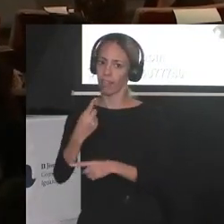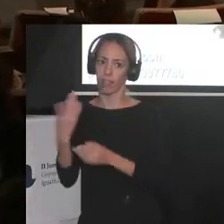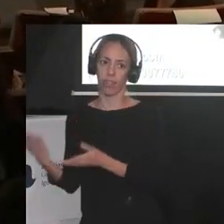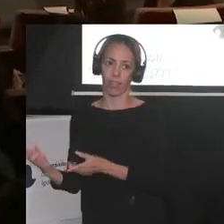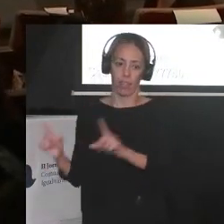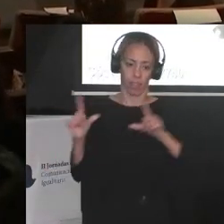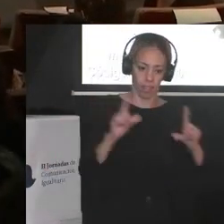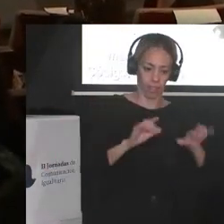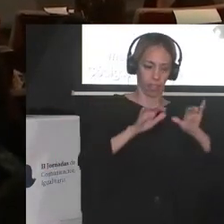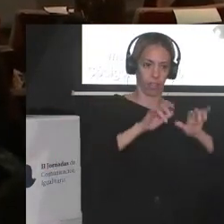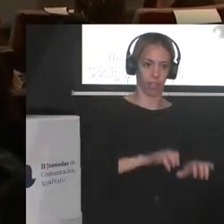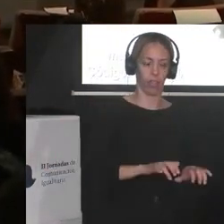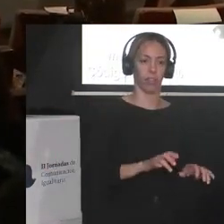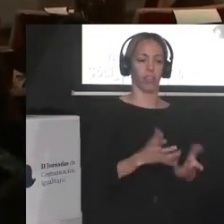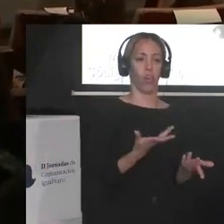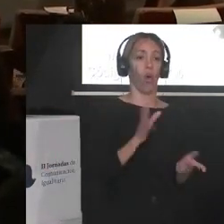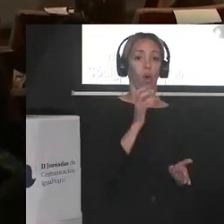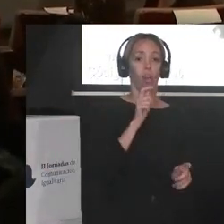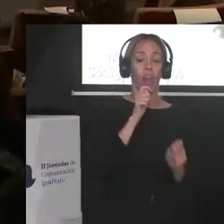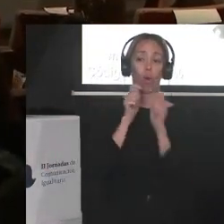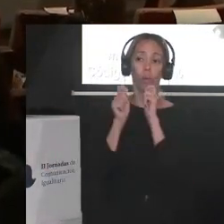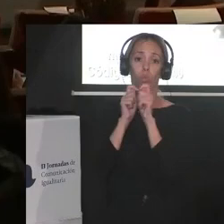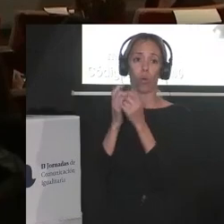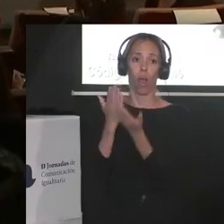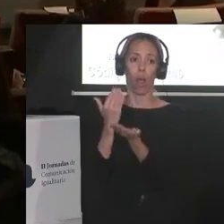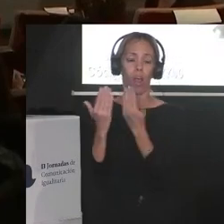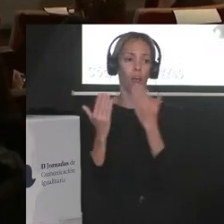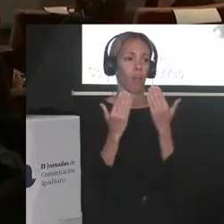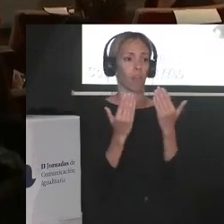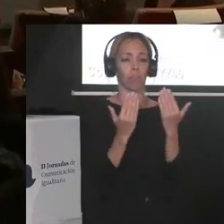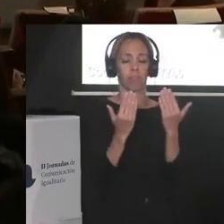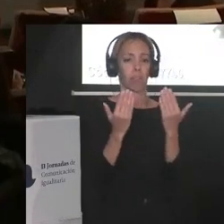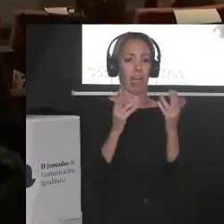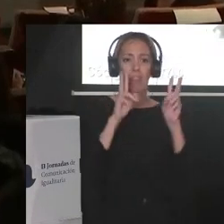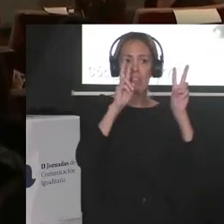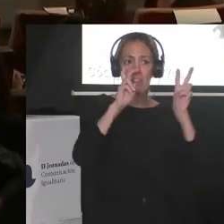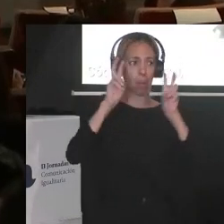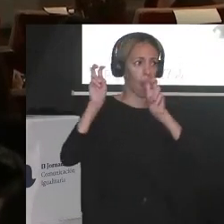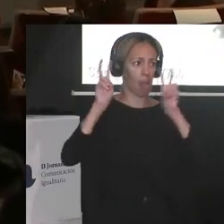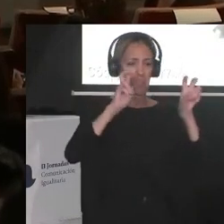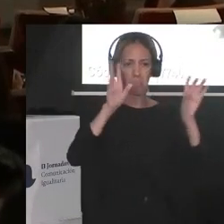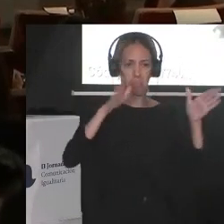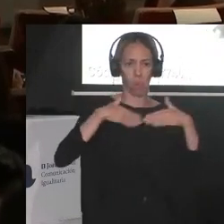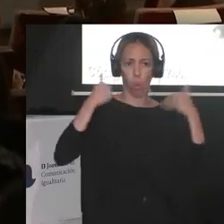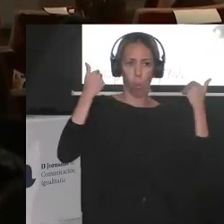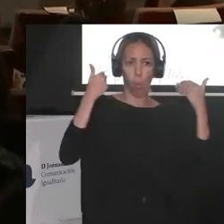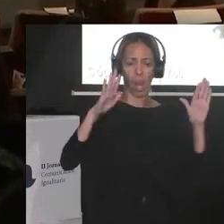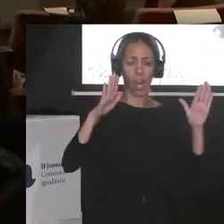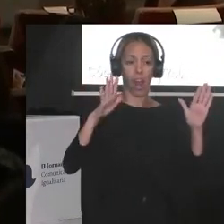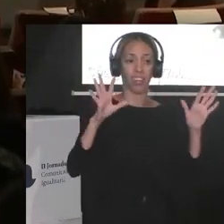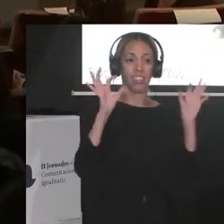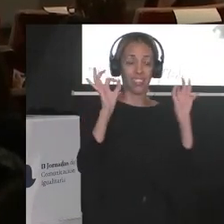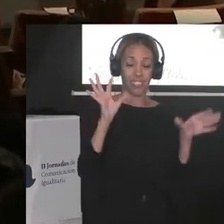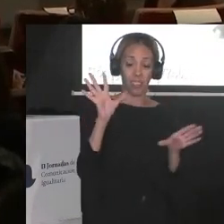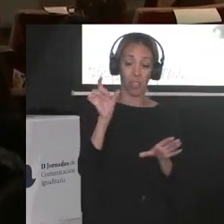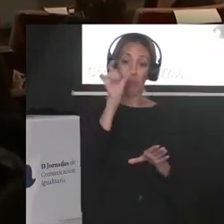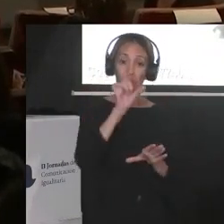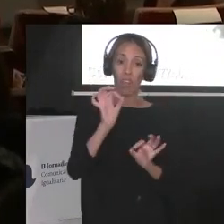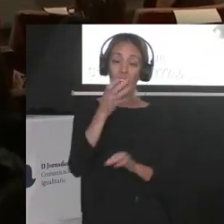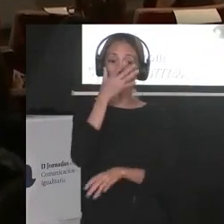coberturas que se hacen sobre cualquier tema no incluya personas